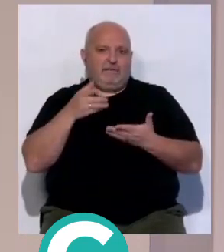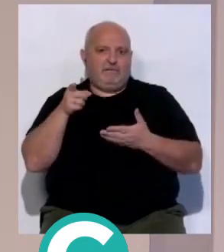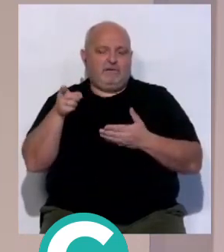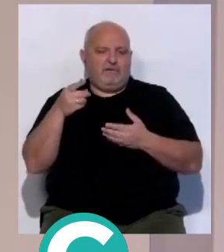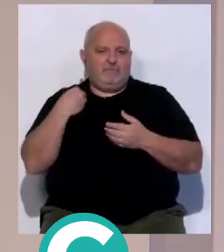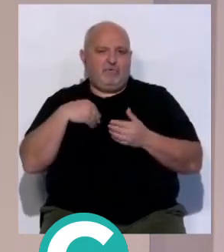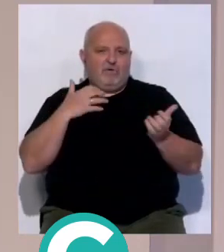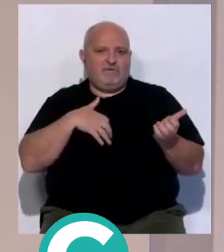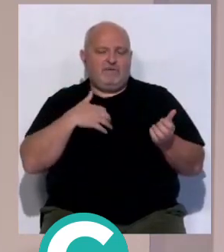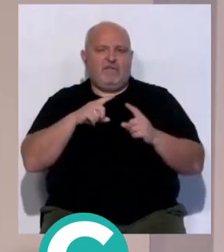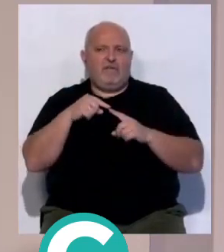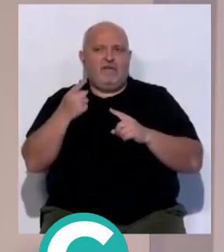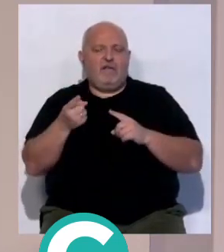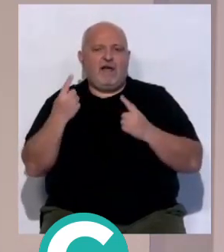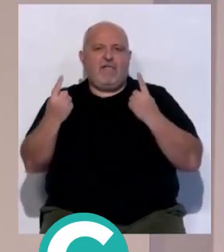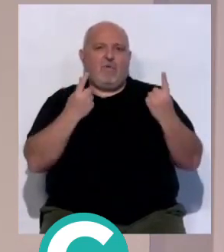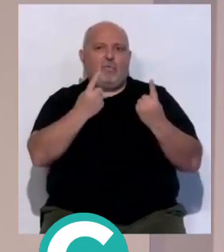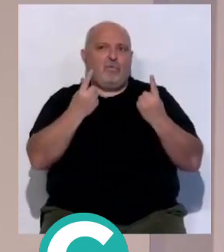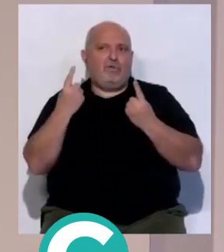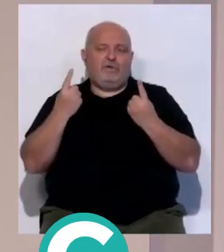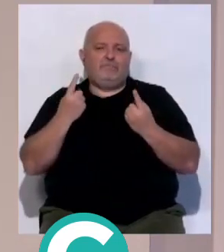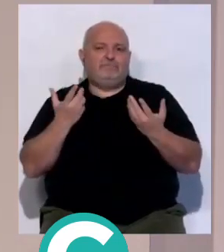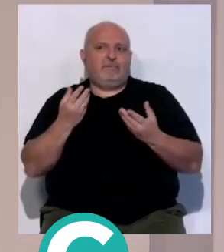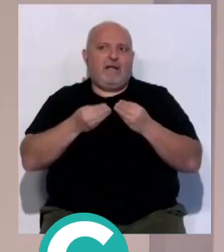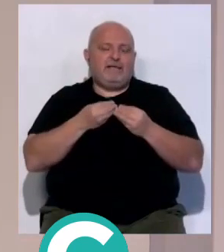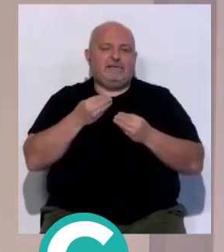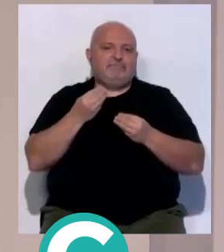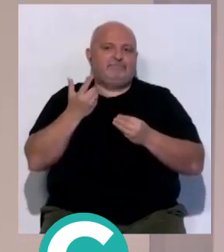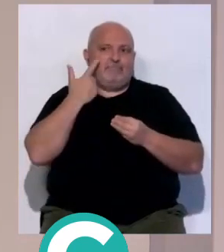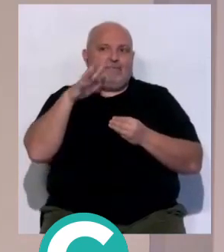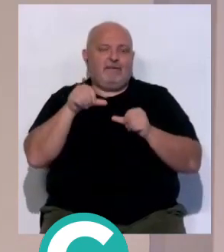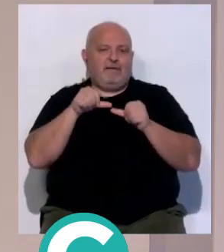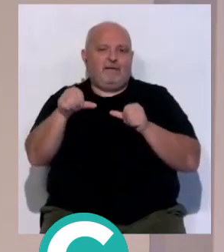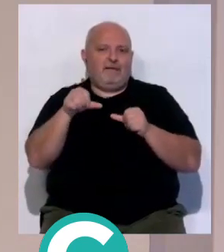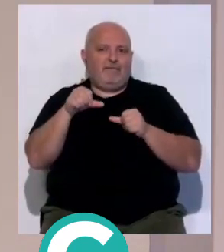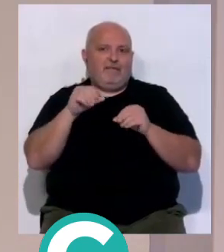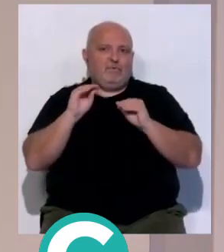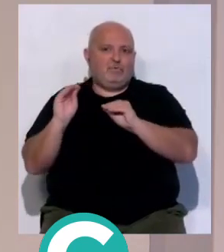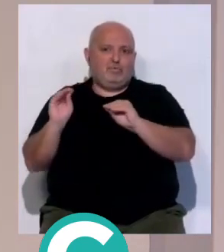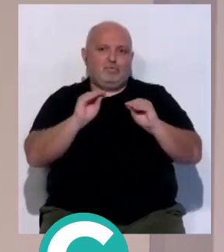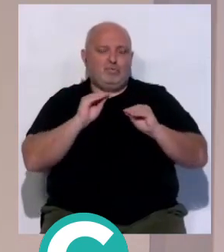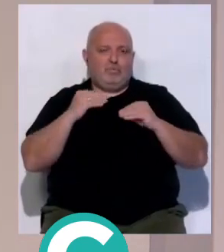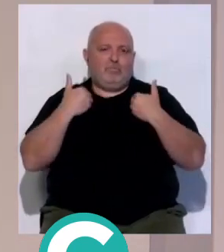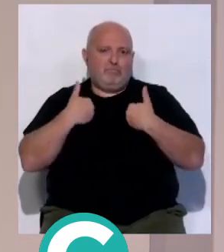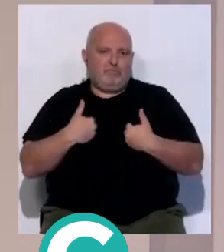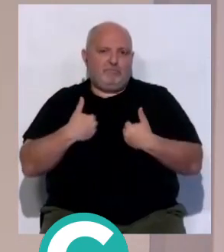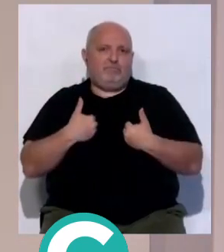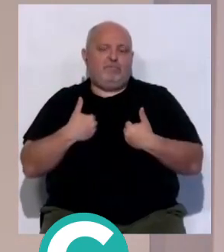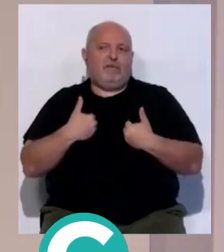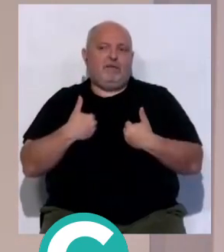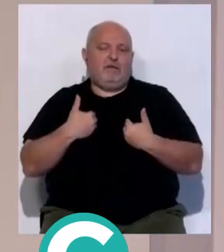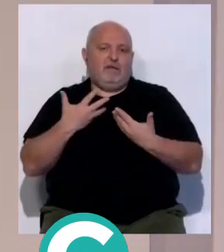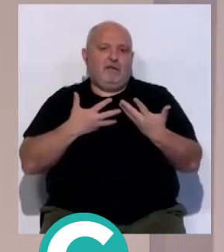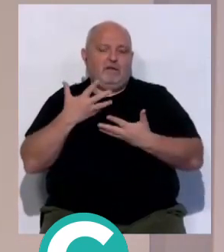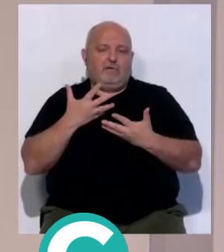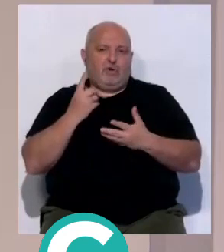el Sevilla, ya después está en cada uno lo que haga o deje de hacer con los intereses propios y que vayan en contra